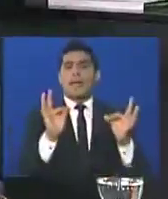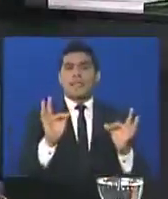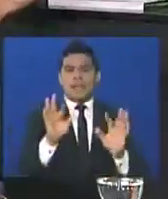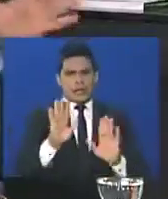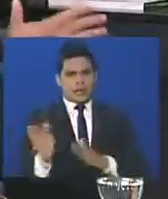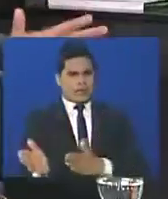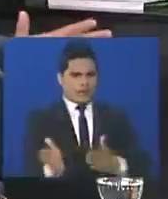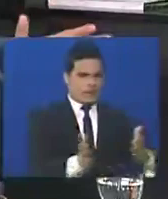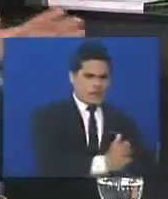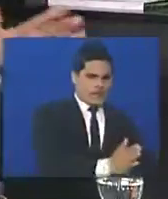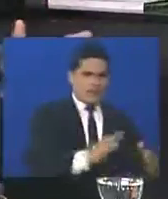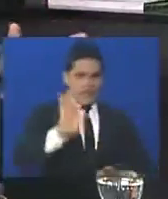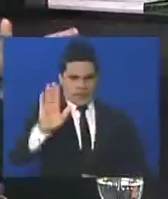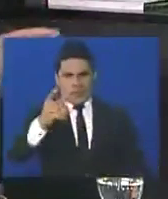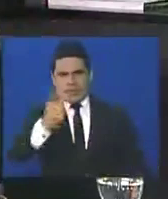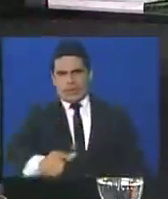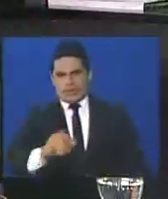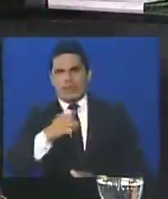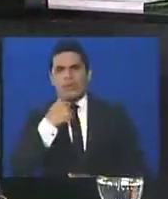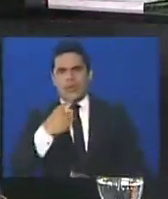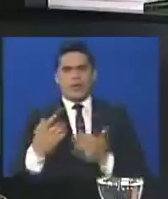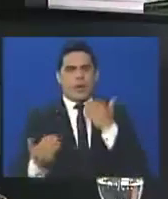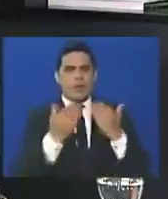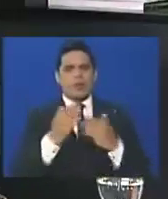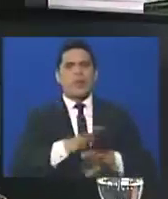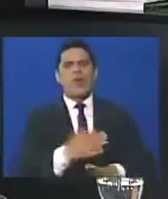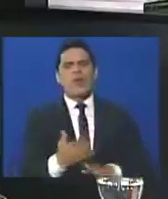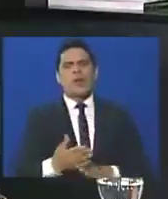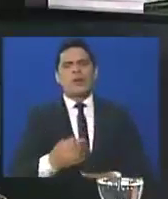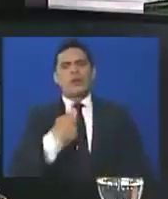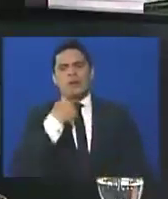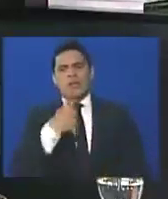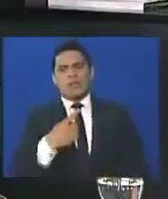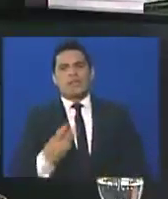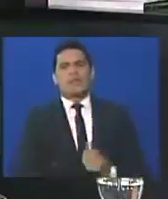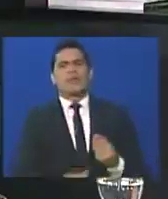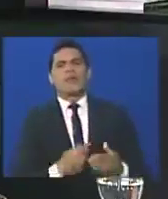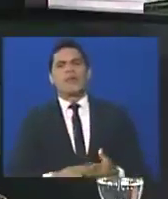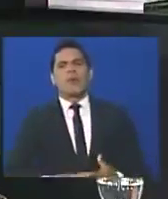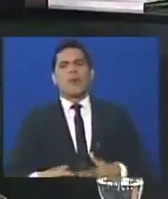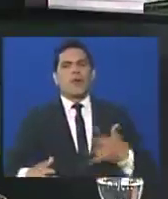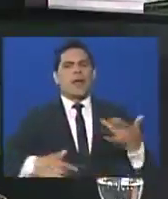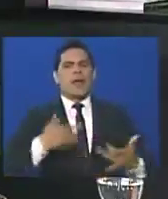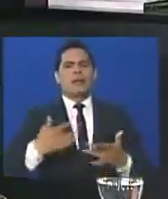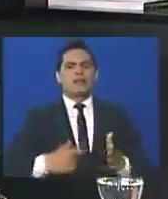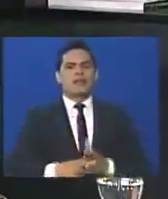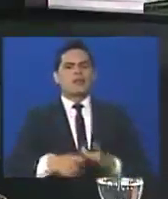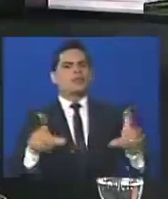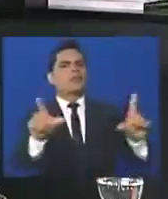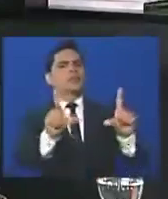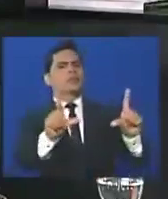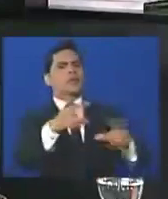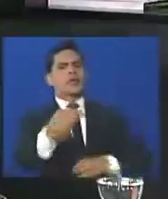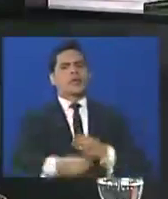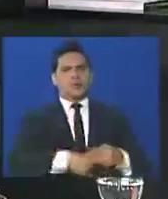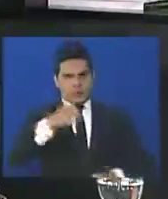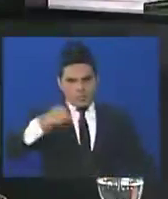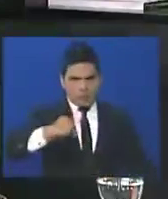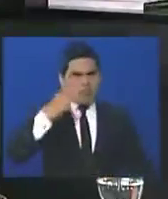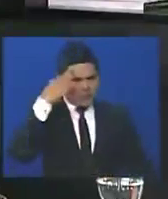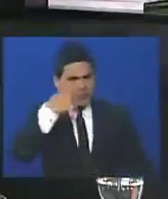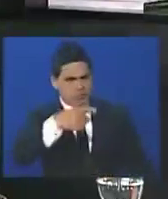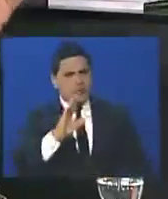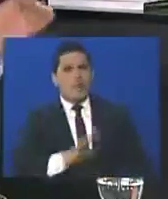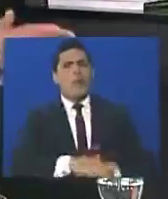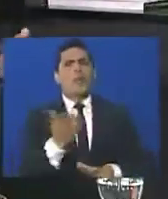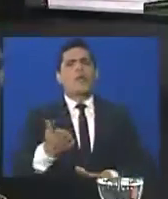y quiero apartar un momentico a Claudio de esta reflexión, un momento específico amerita una acción audiovisual que se hizo. Estamos claros,